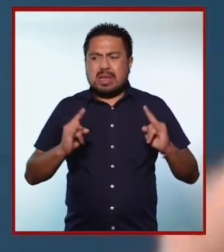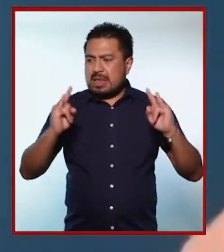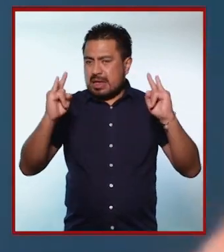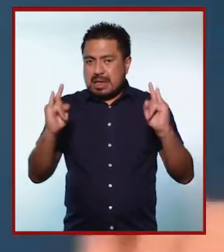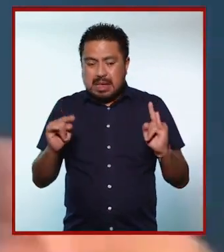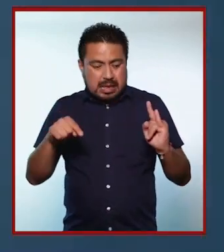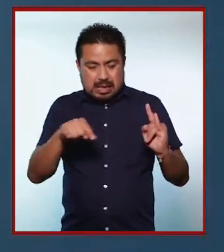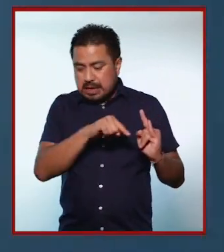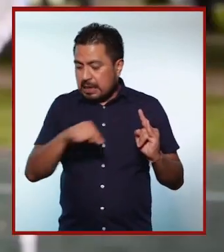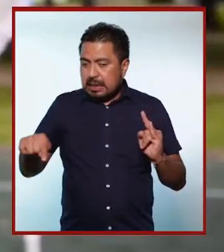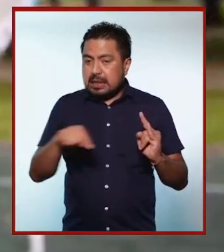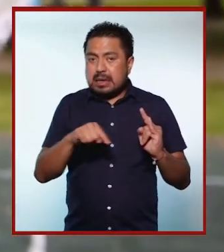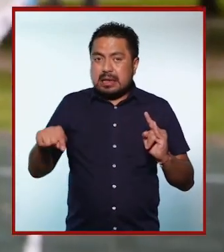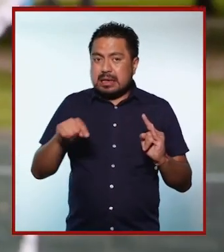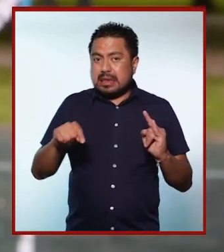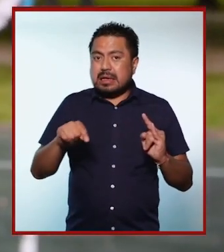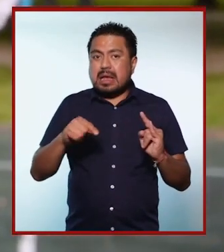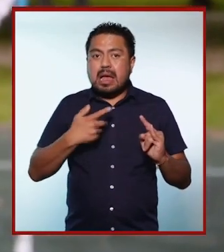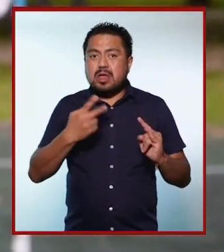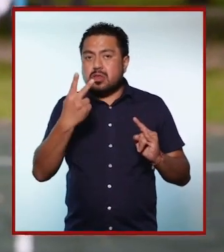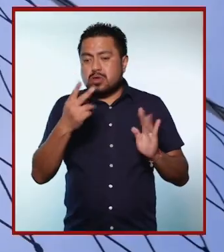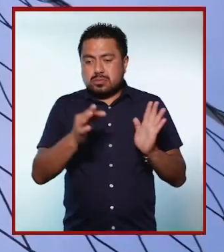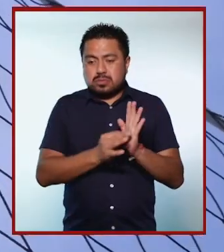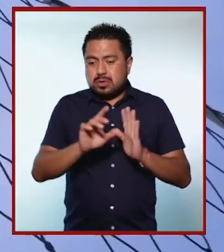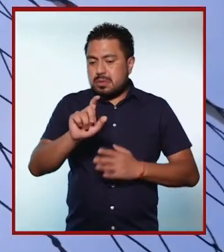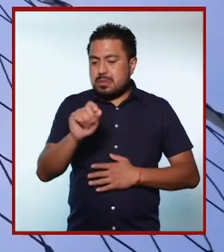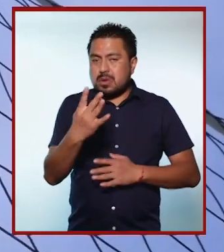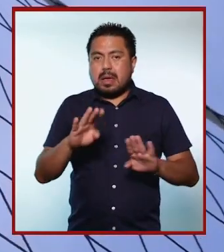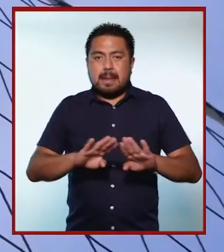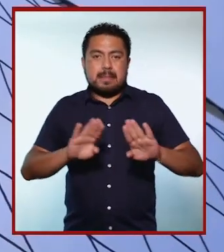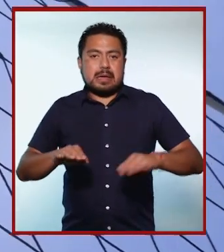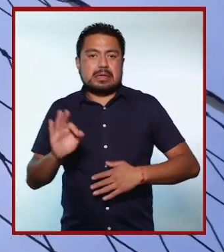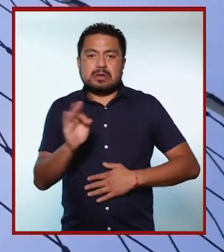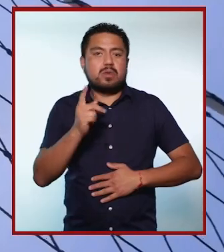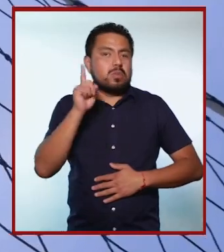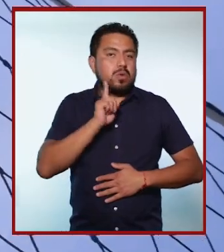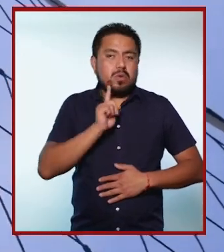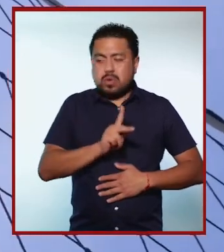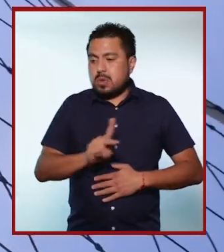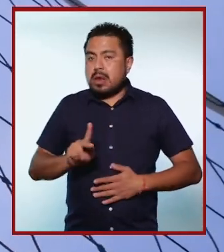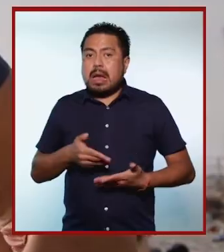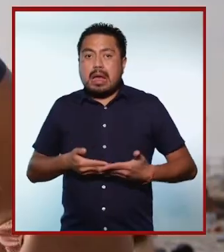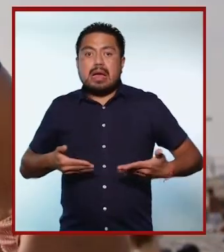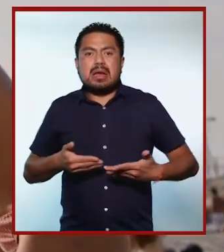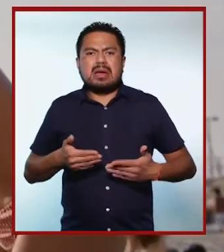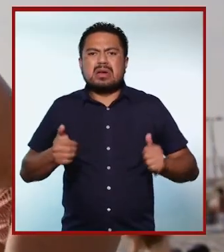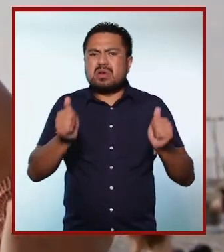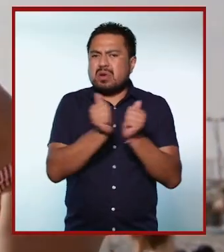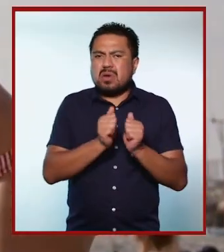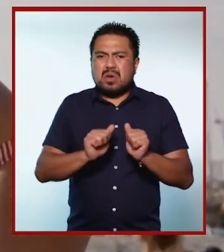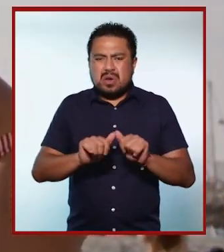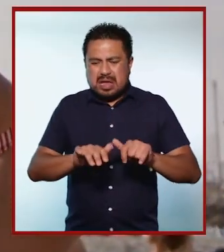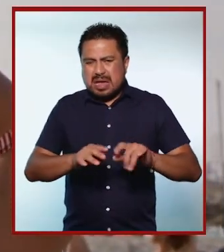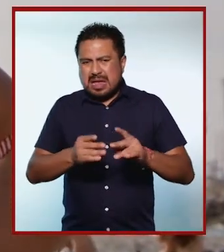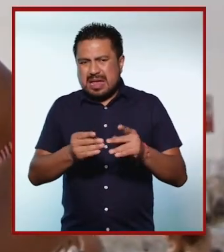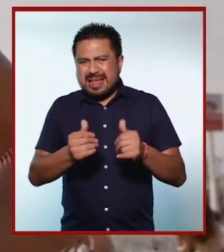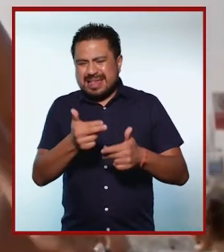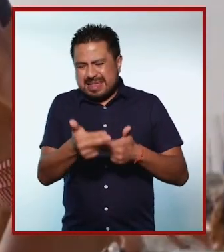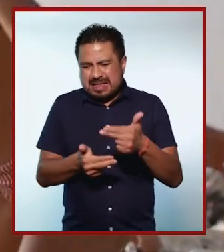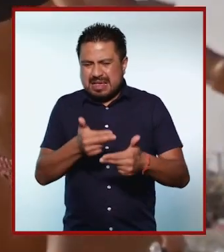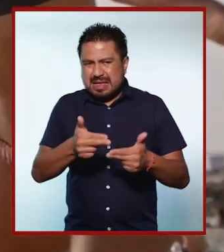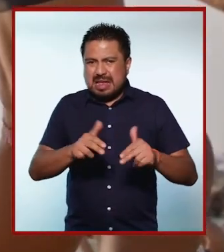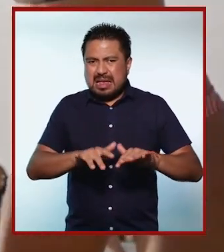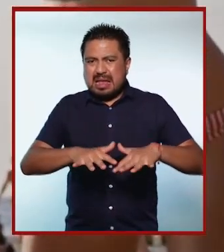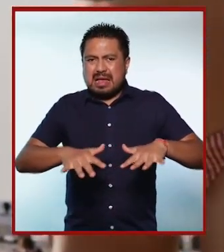dimensiones de la cancha, digo, bueno, la red está a 2.24 metros en el caso de las mujeres, ¿no? Entonces, y con la arena,